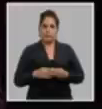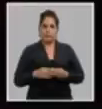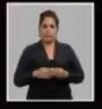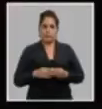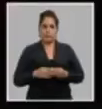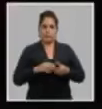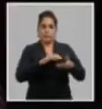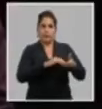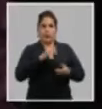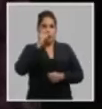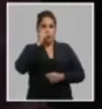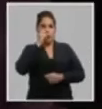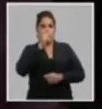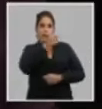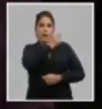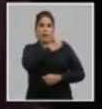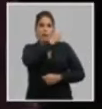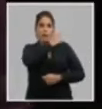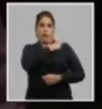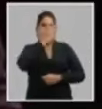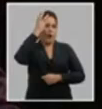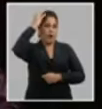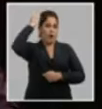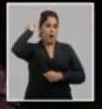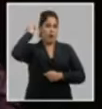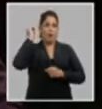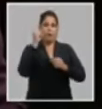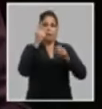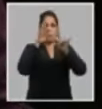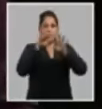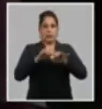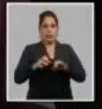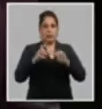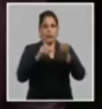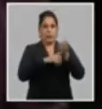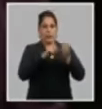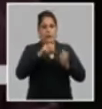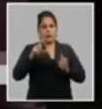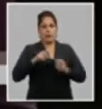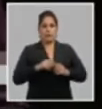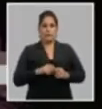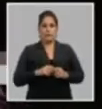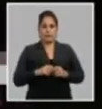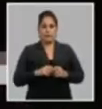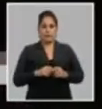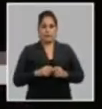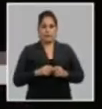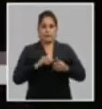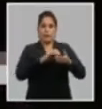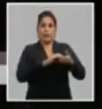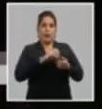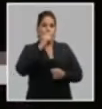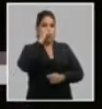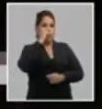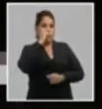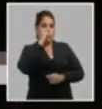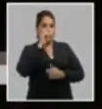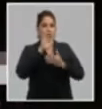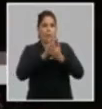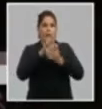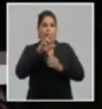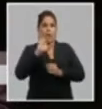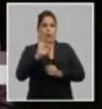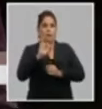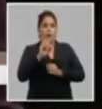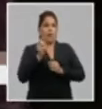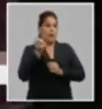Compañero general de ejército Raúl Castro Ruz primer secretario del comité central del partido compañero Miguel Mario de Azcán